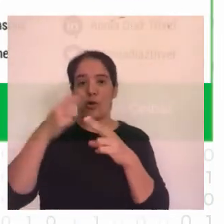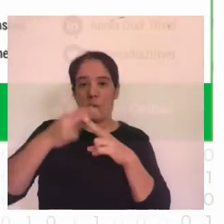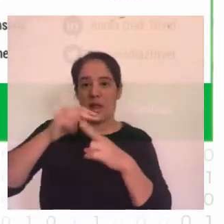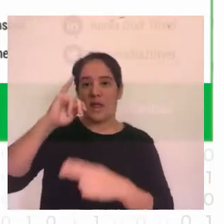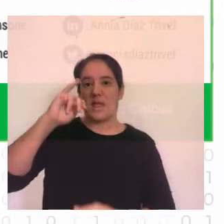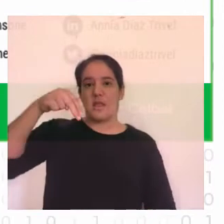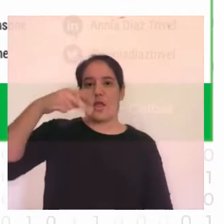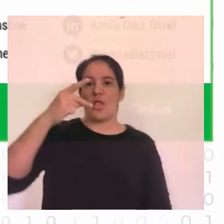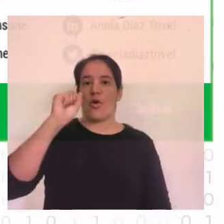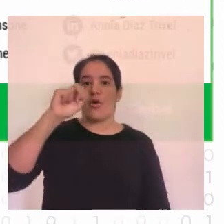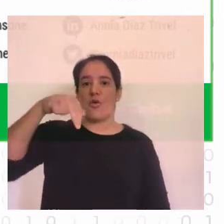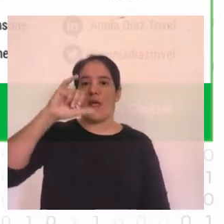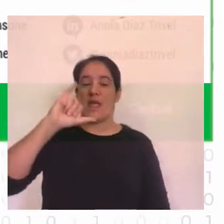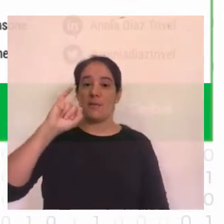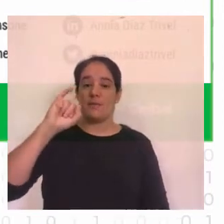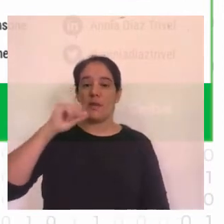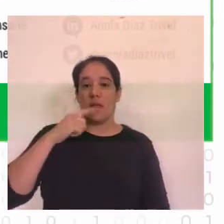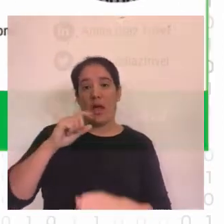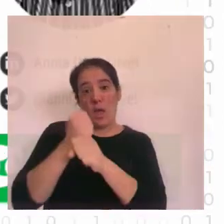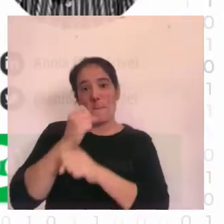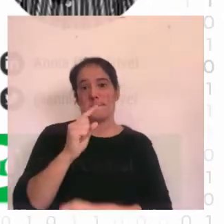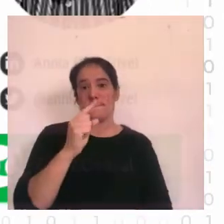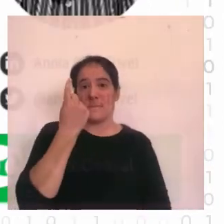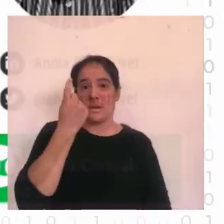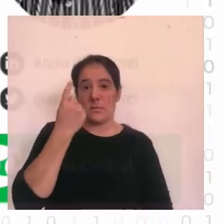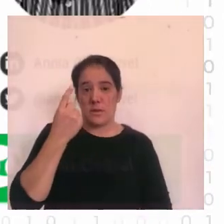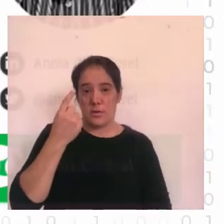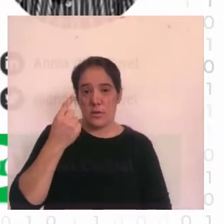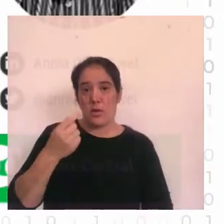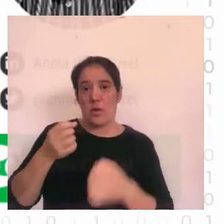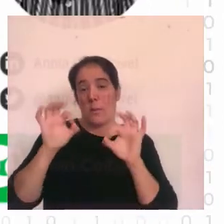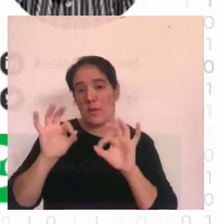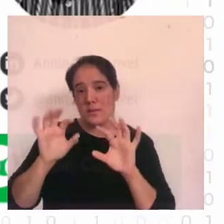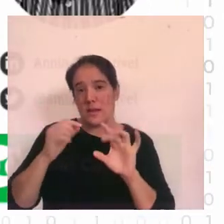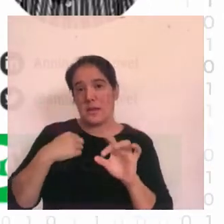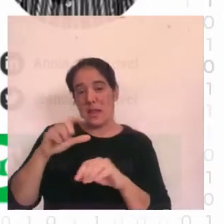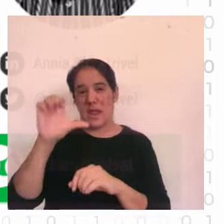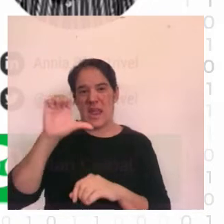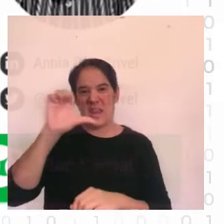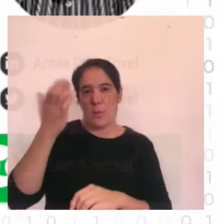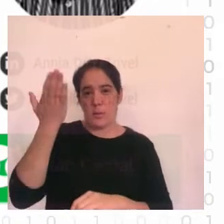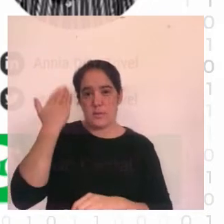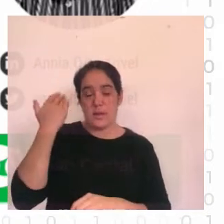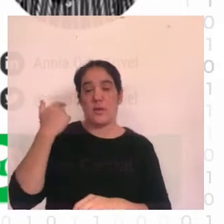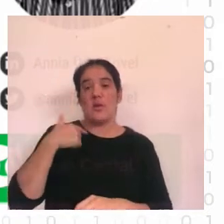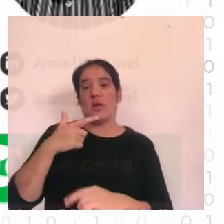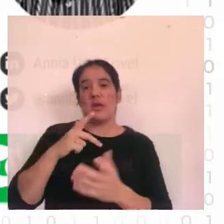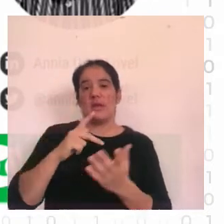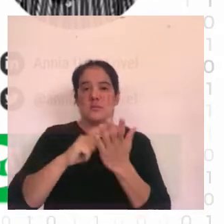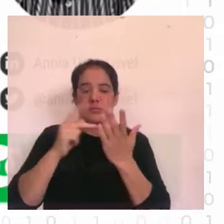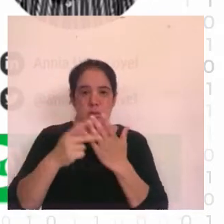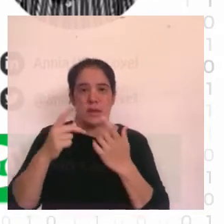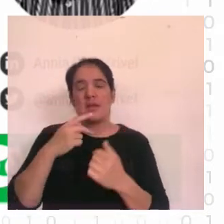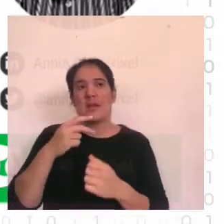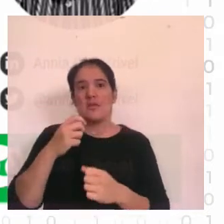ganó la primera mención en el taller del MIT Global Startup Labs que fue en enero es un workshop súper intensivo de tres